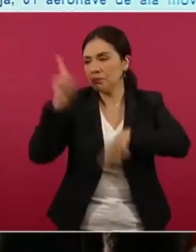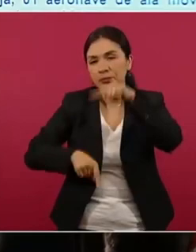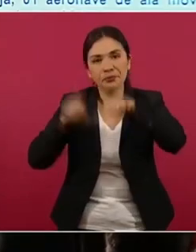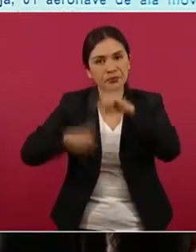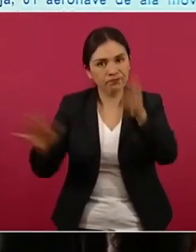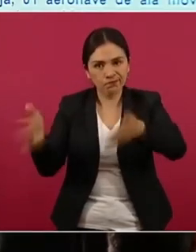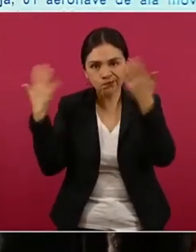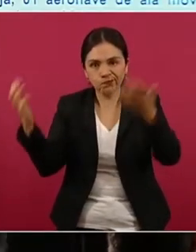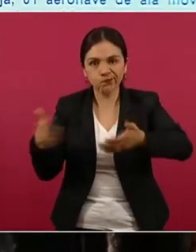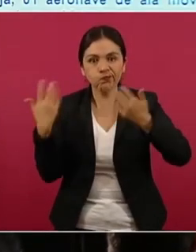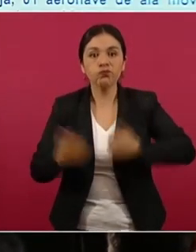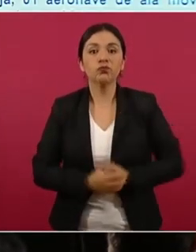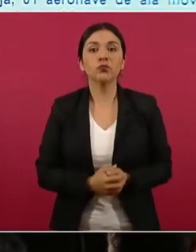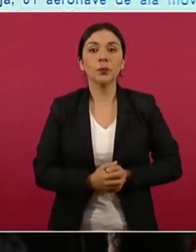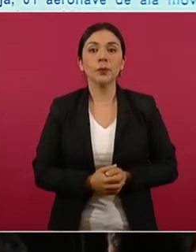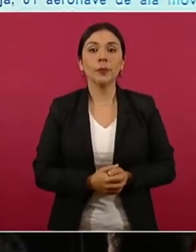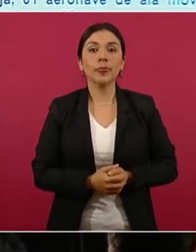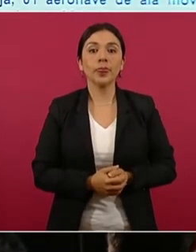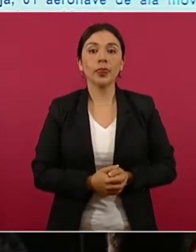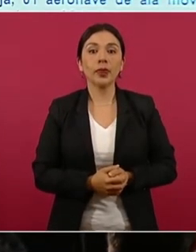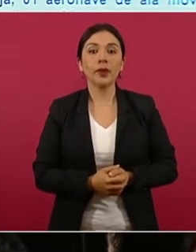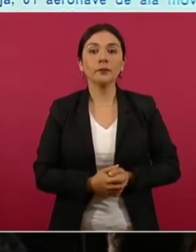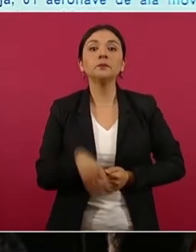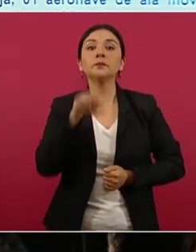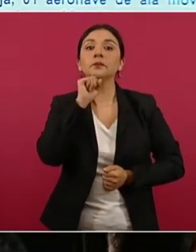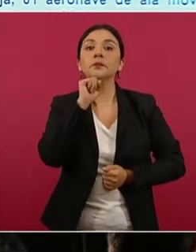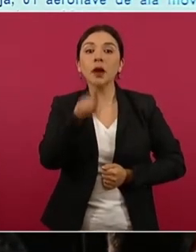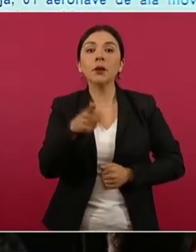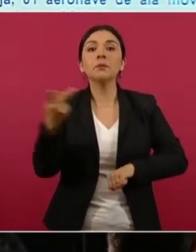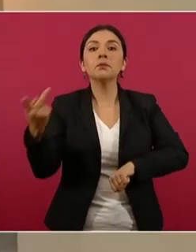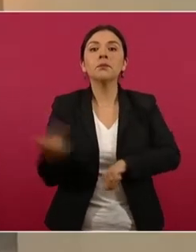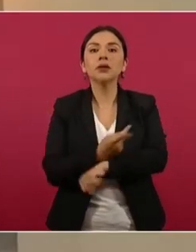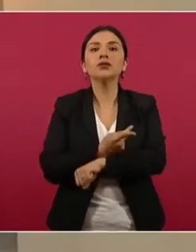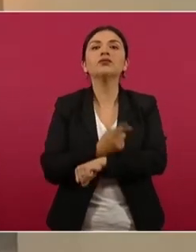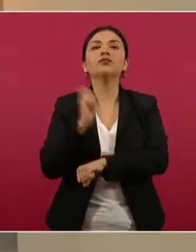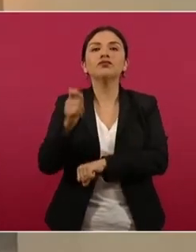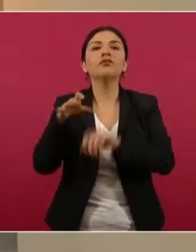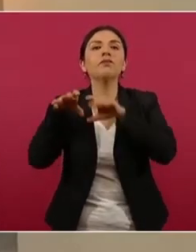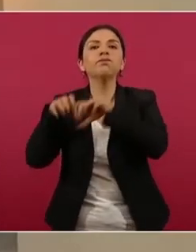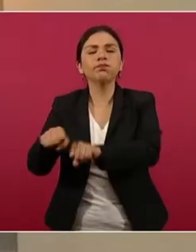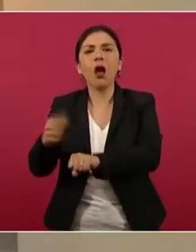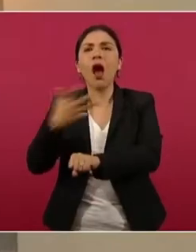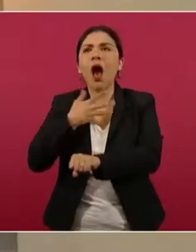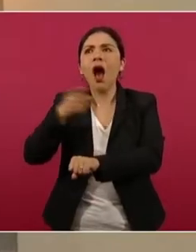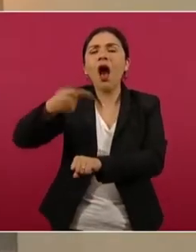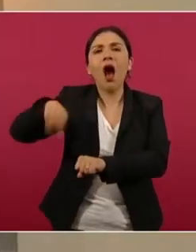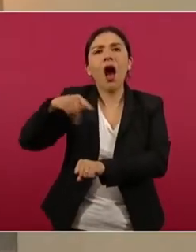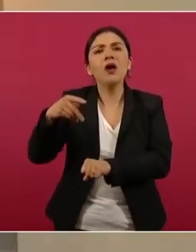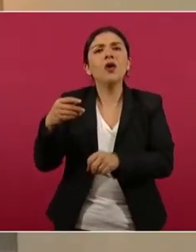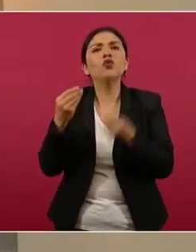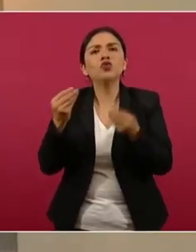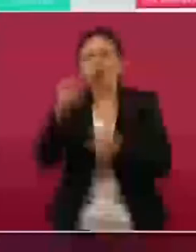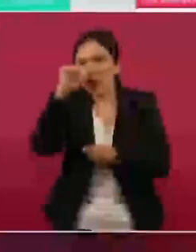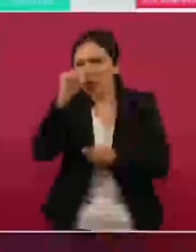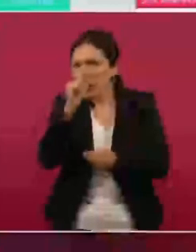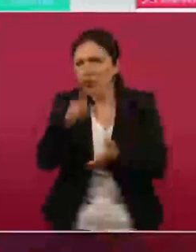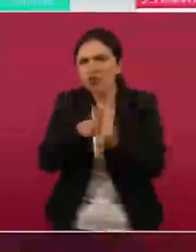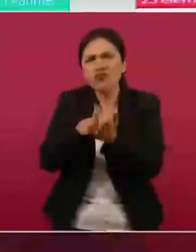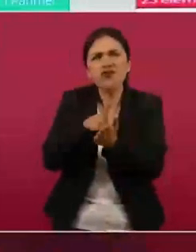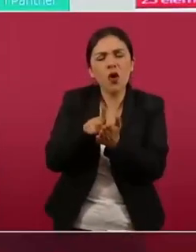También informamos de un aseguramiento de cocaína en una operación naval